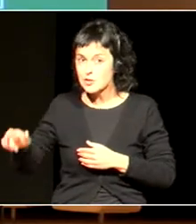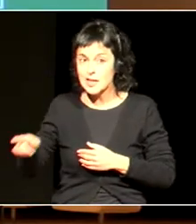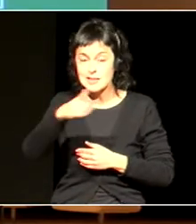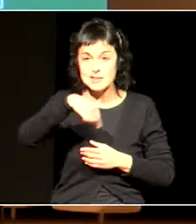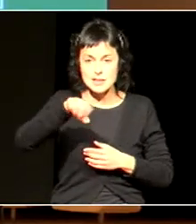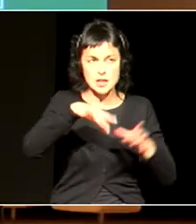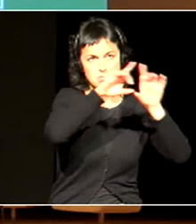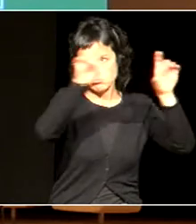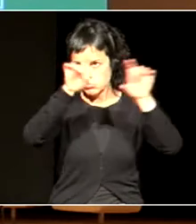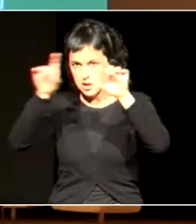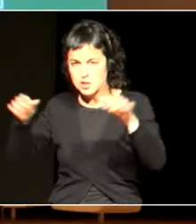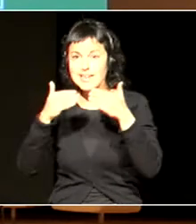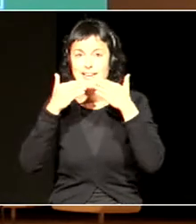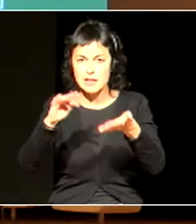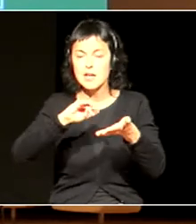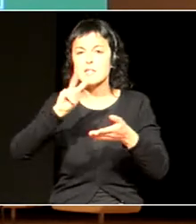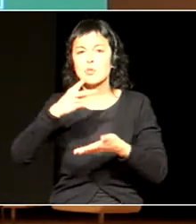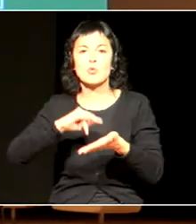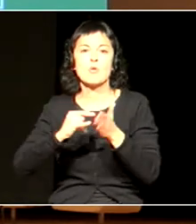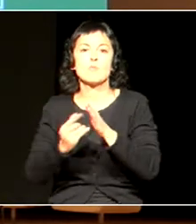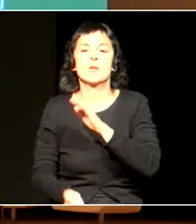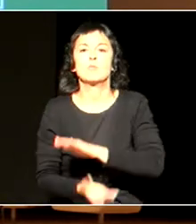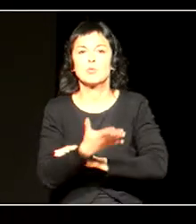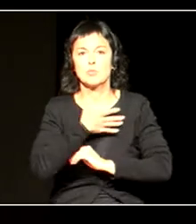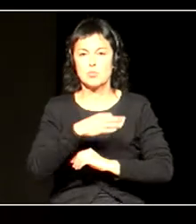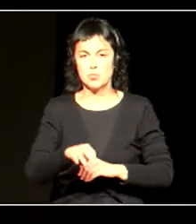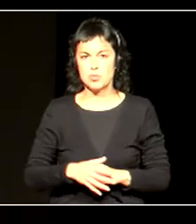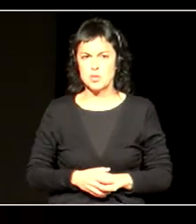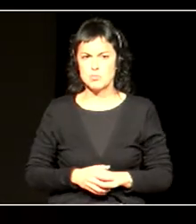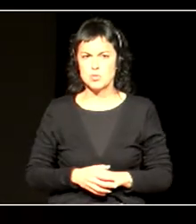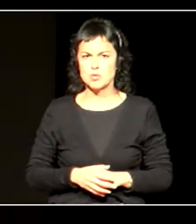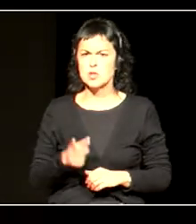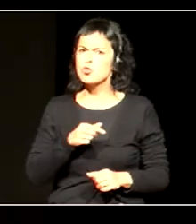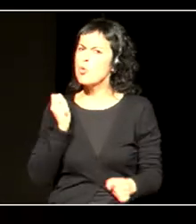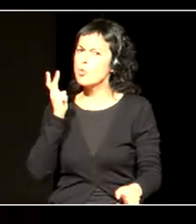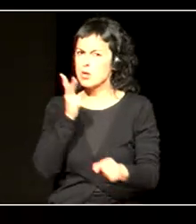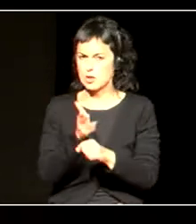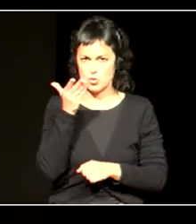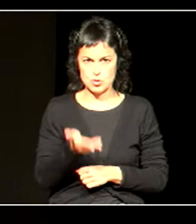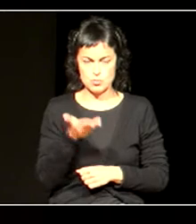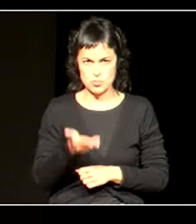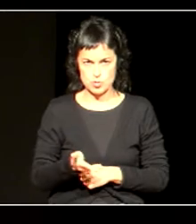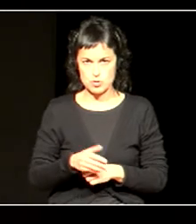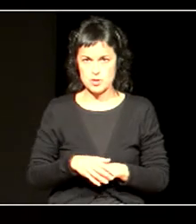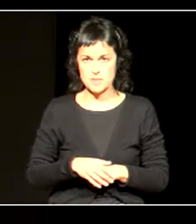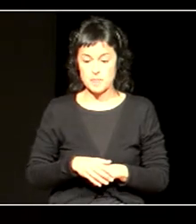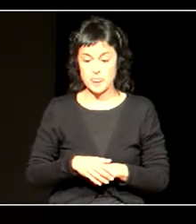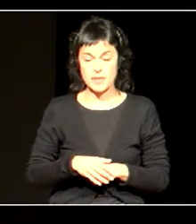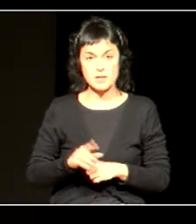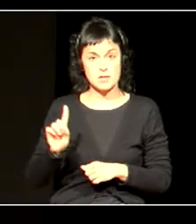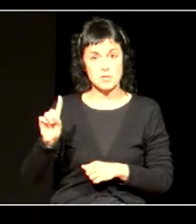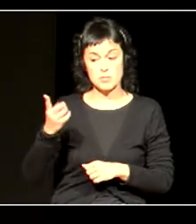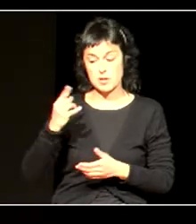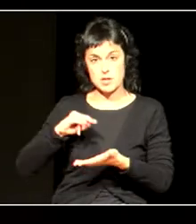erakundei. Gaur aurkesten dena beste mugarri garrantzitsu bat da. Lehen planaren ebaluazioaren